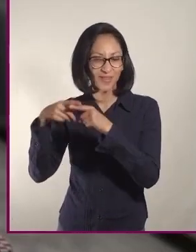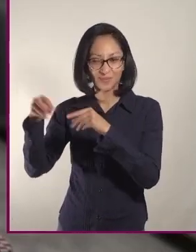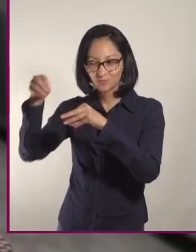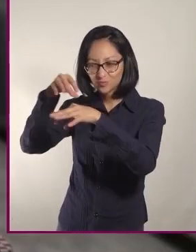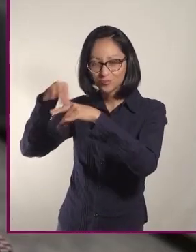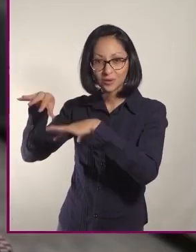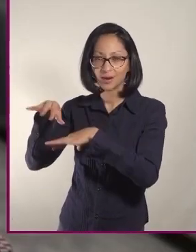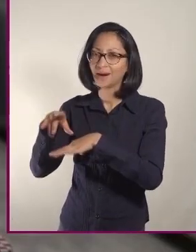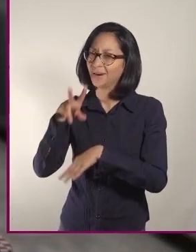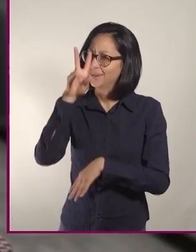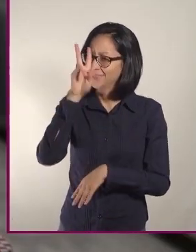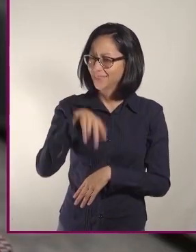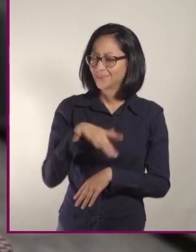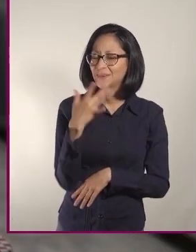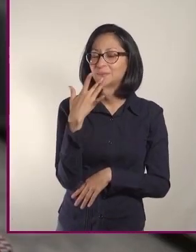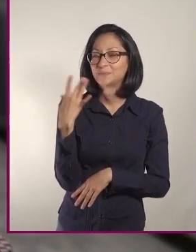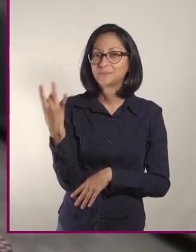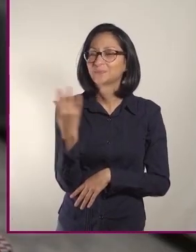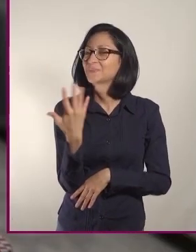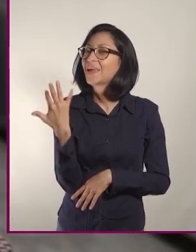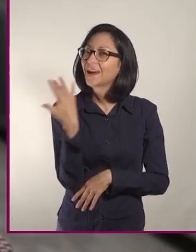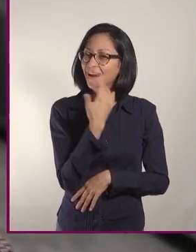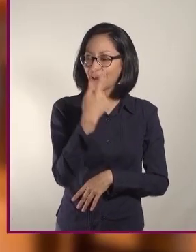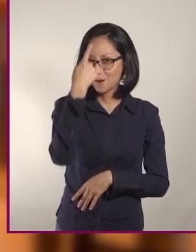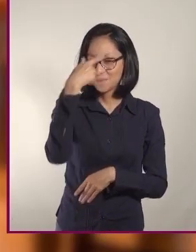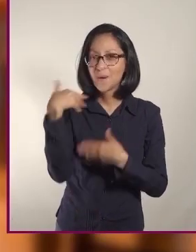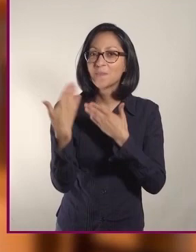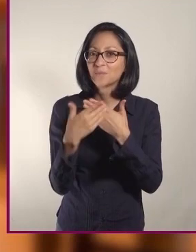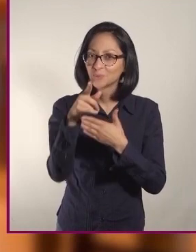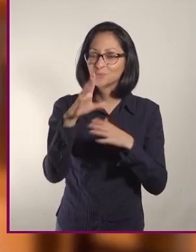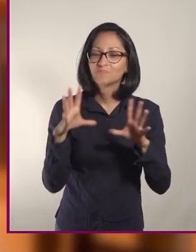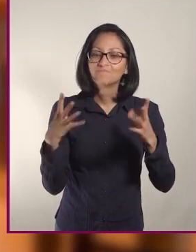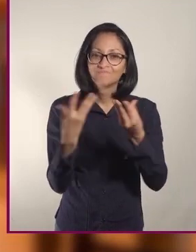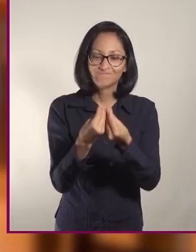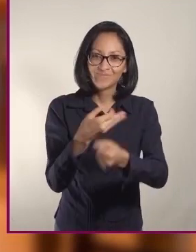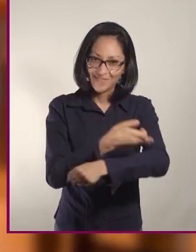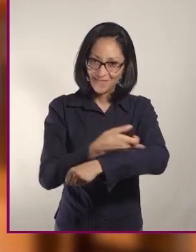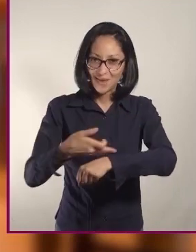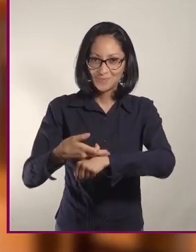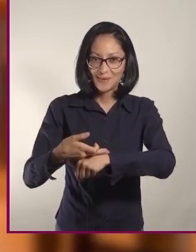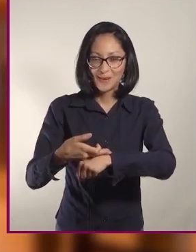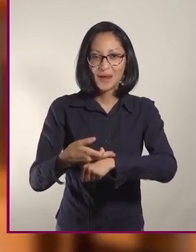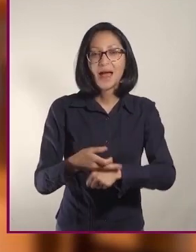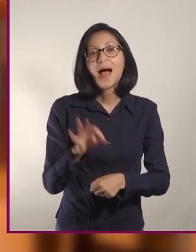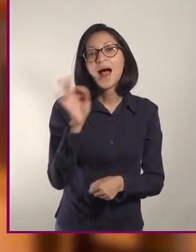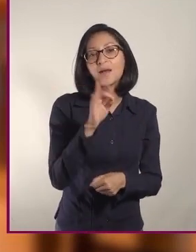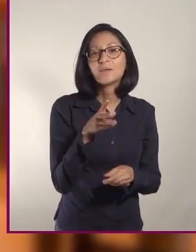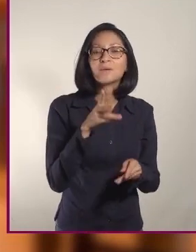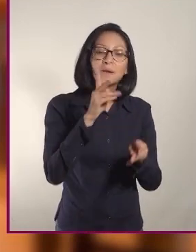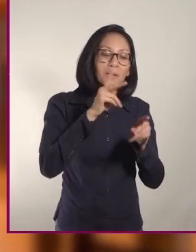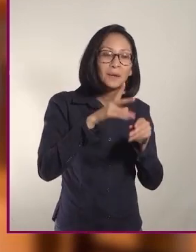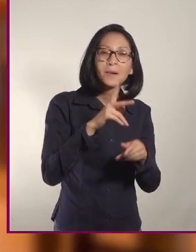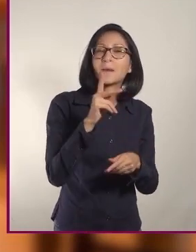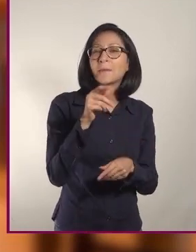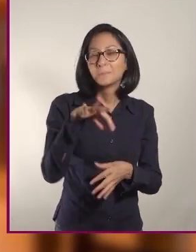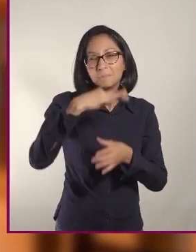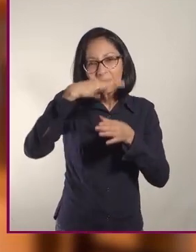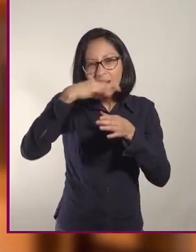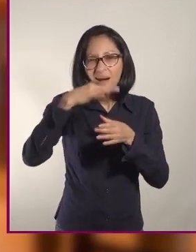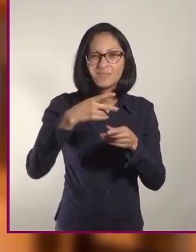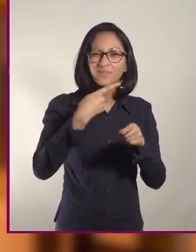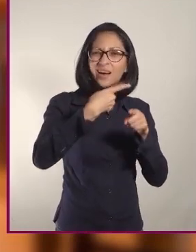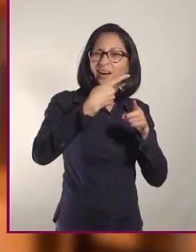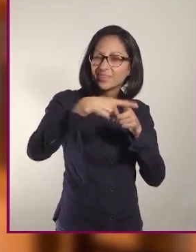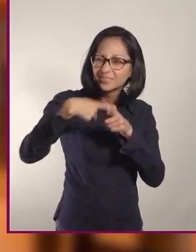Te aseguro que es un éxito en una fiesta o reunión familiar. Sobre todo, si sustituyes las papas fritas, las garnachas, los embutidos.